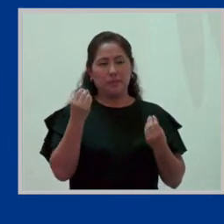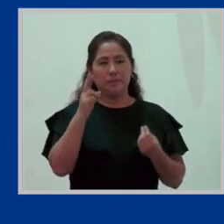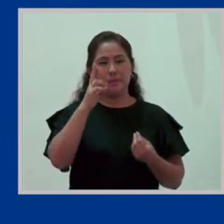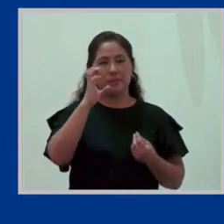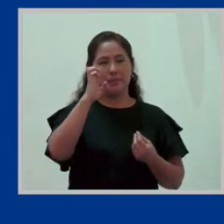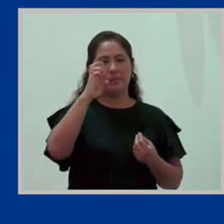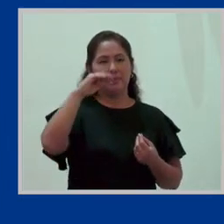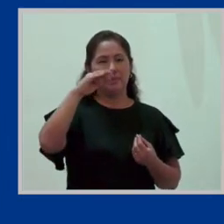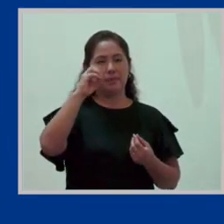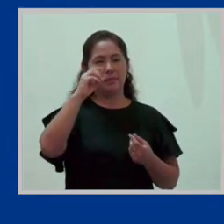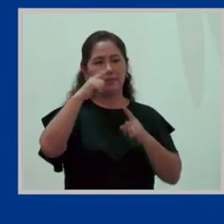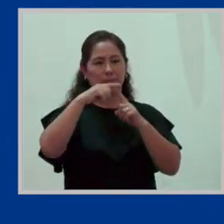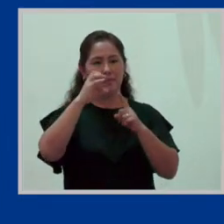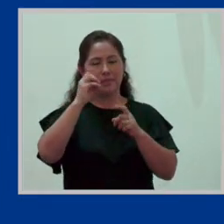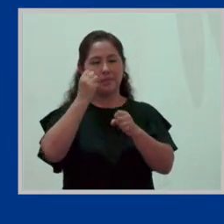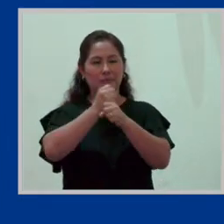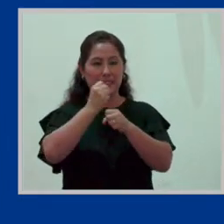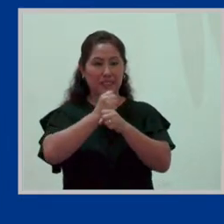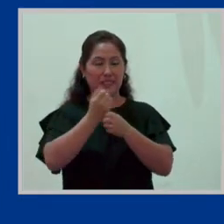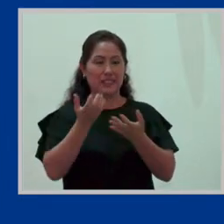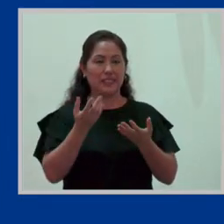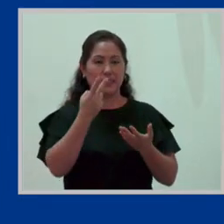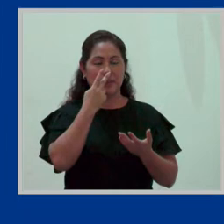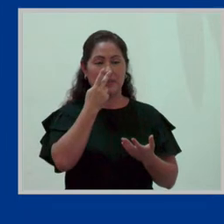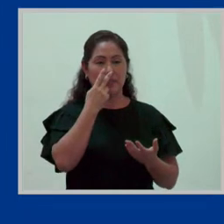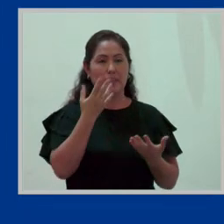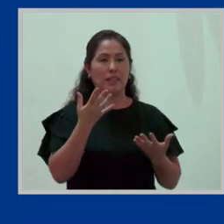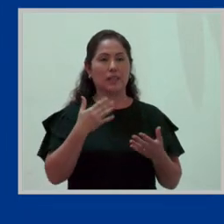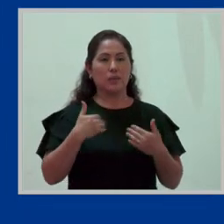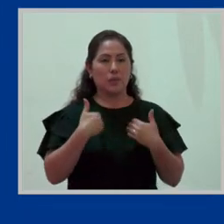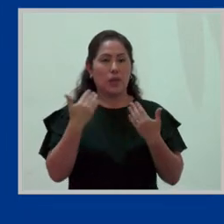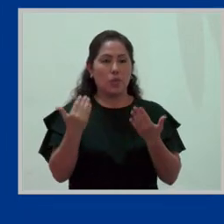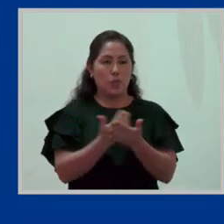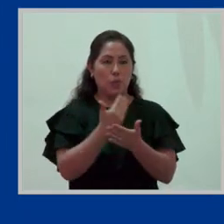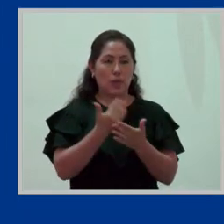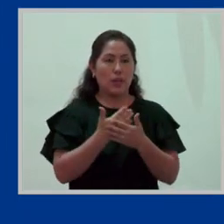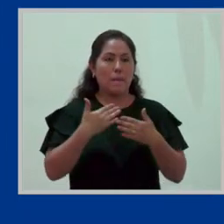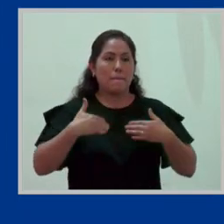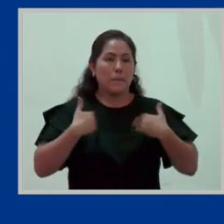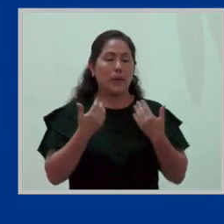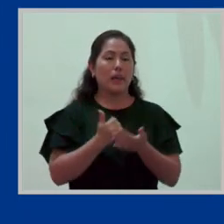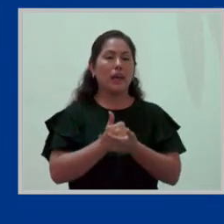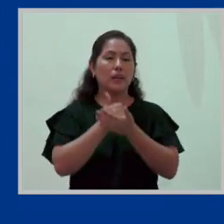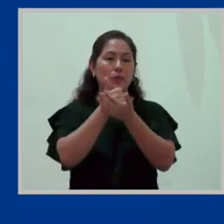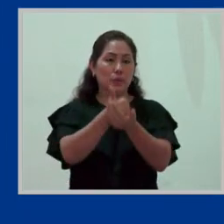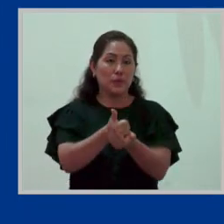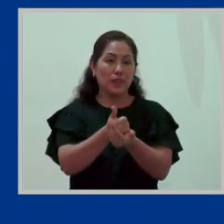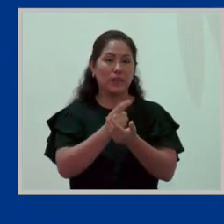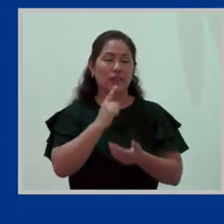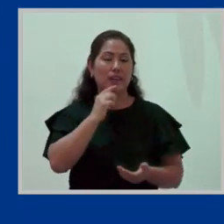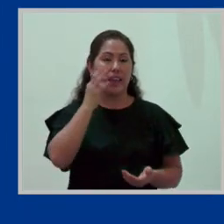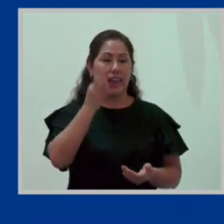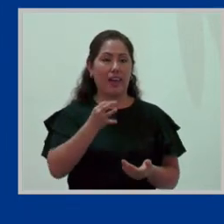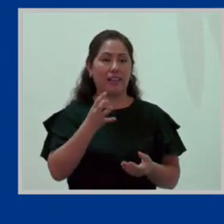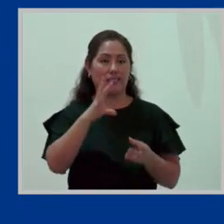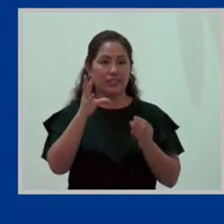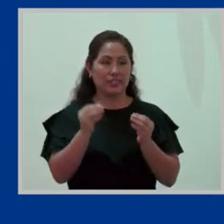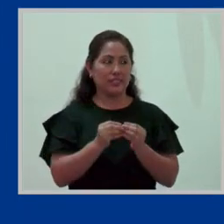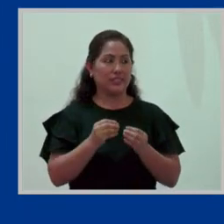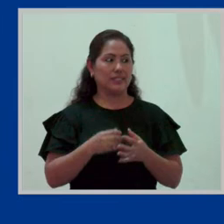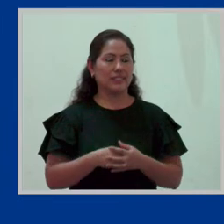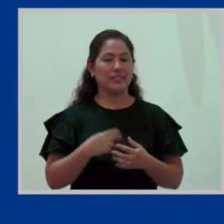Qué importante pensar en que esas son alternativas que nos pueden ayudar a una real conciliación. Si